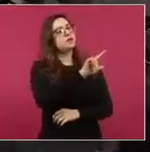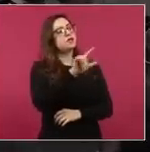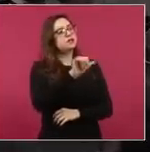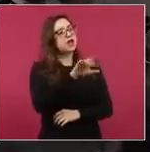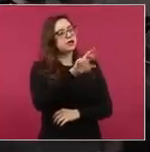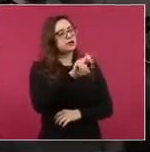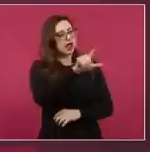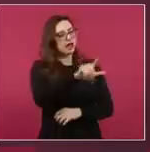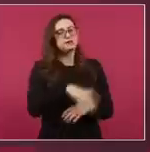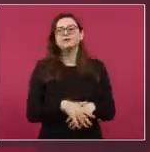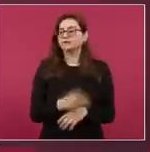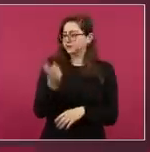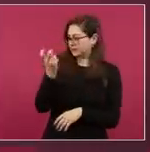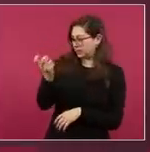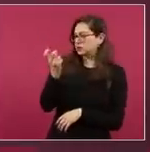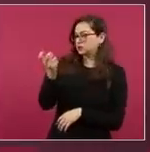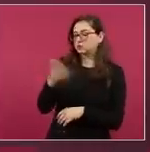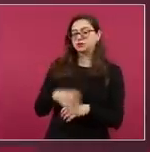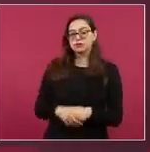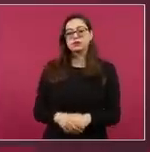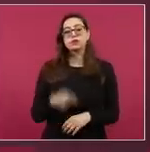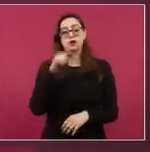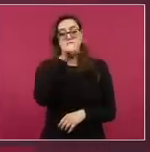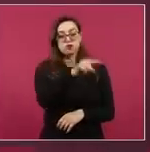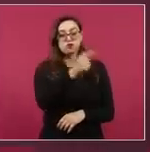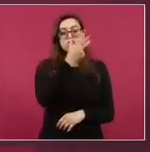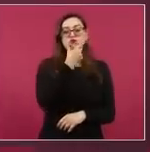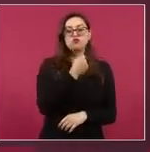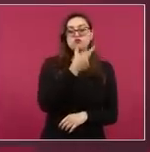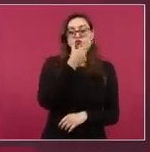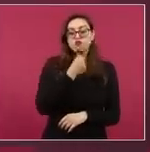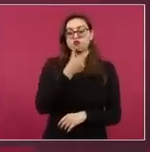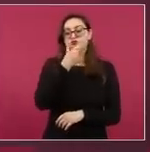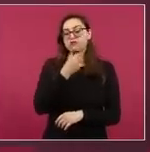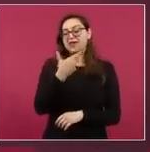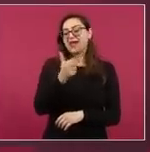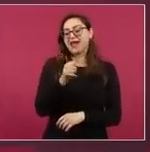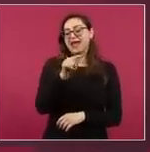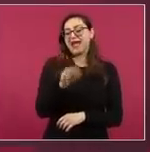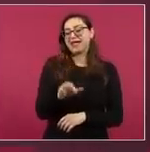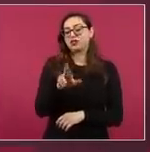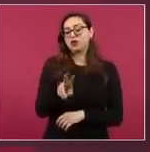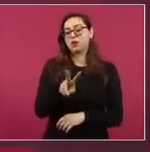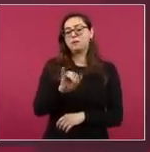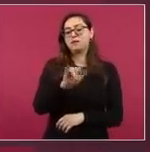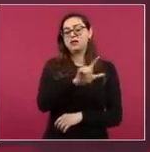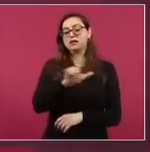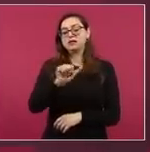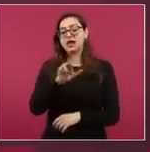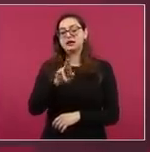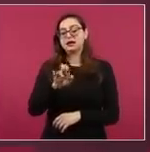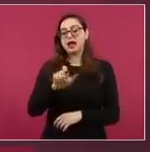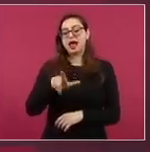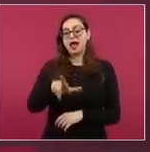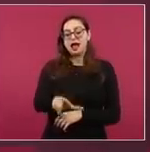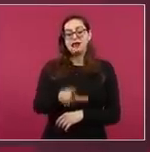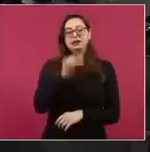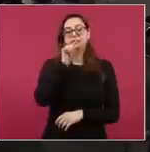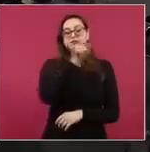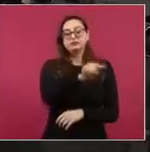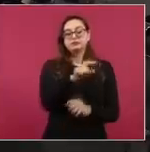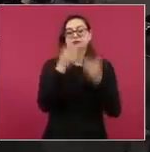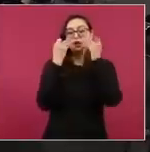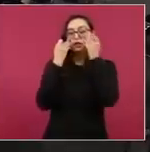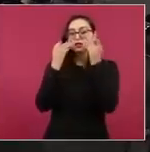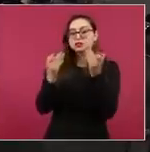de que entregó